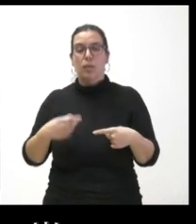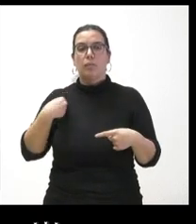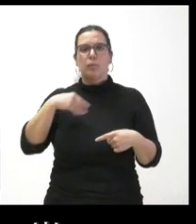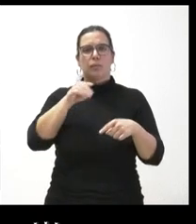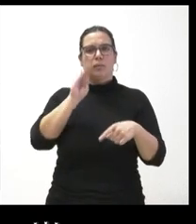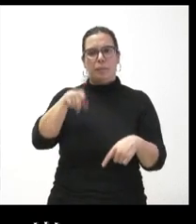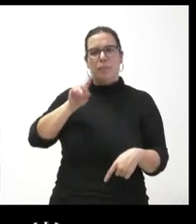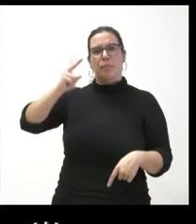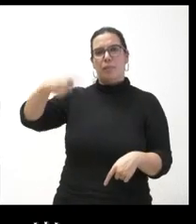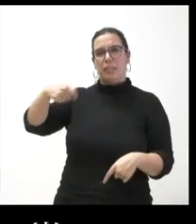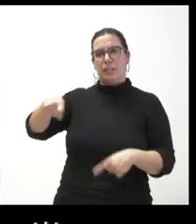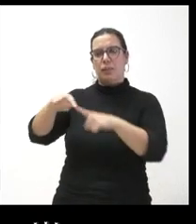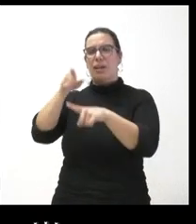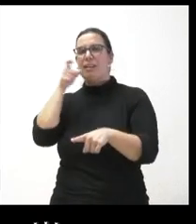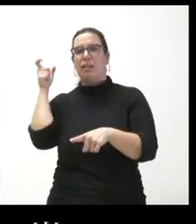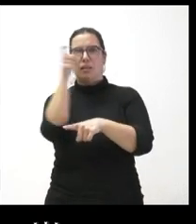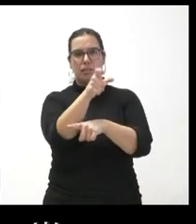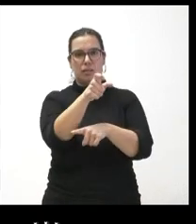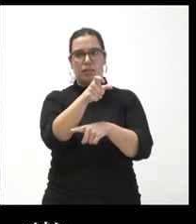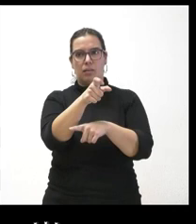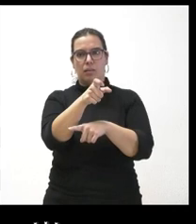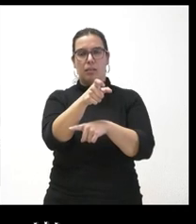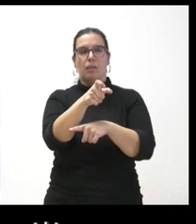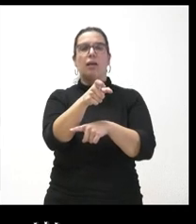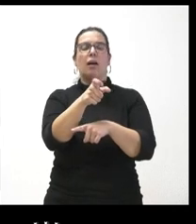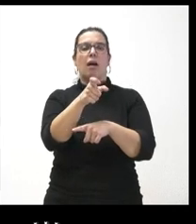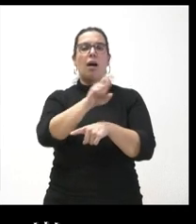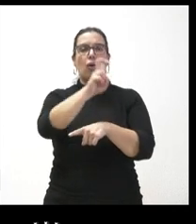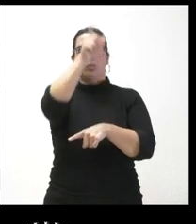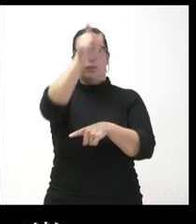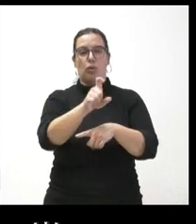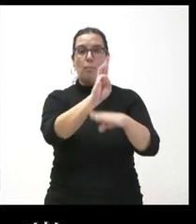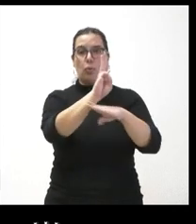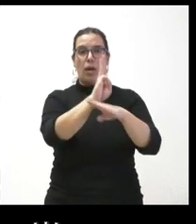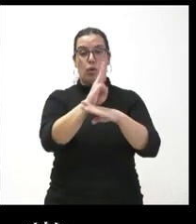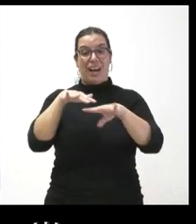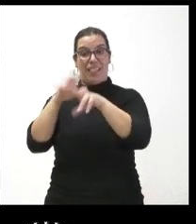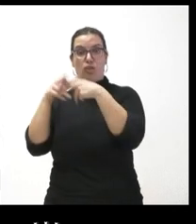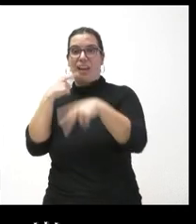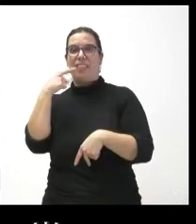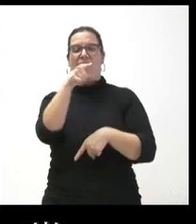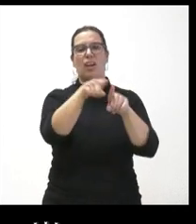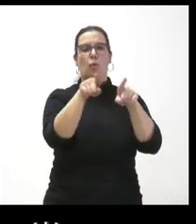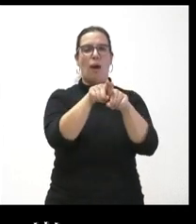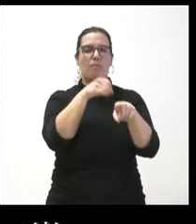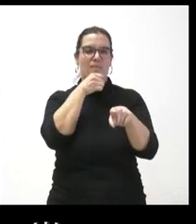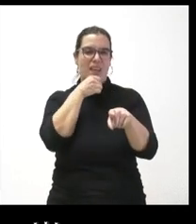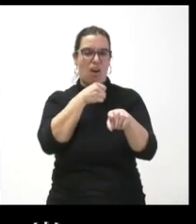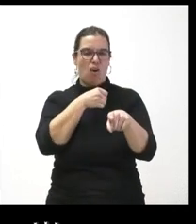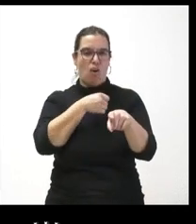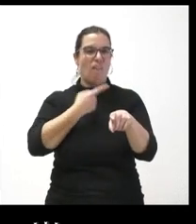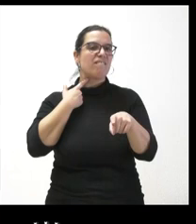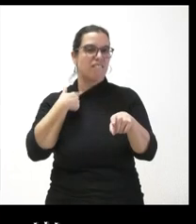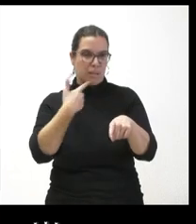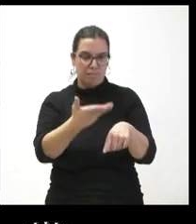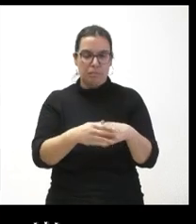que ayer insultó a procurador por las redes sociales llamándole Viejo Verde y por otro lado si entendiendo bien la Junta presupone que esta cláusula de